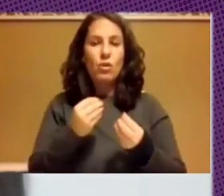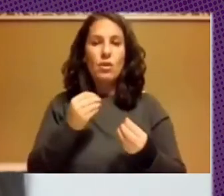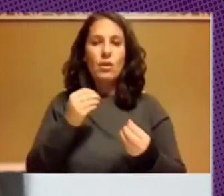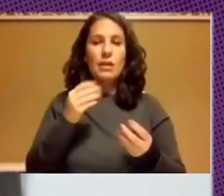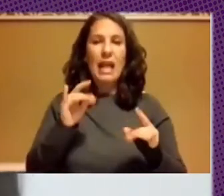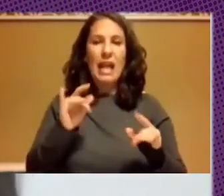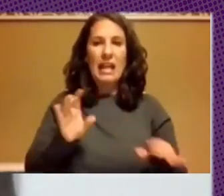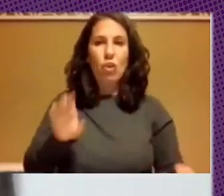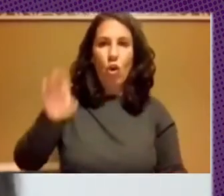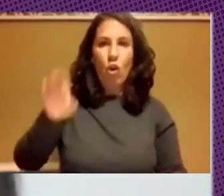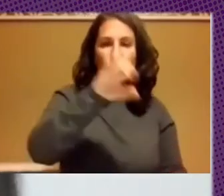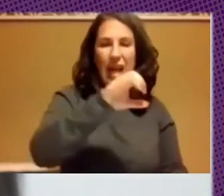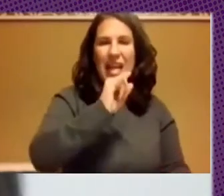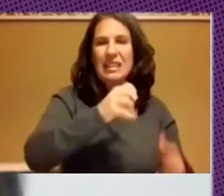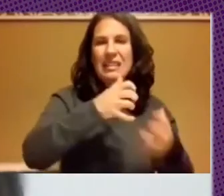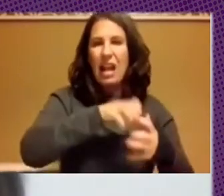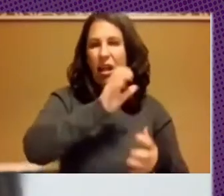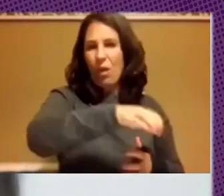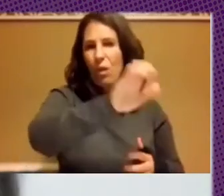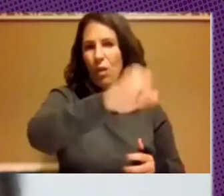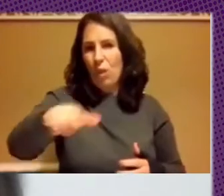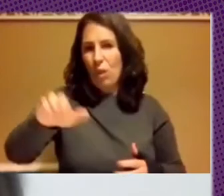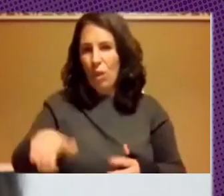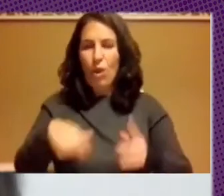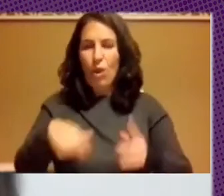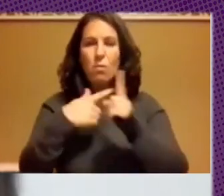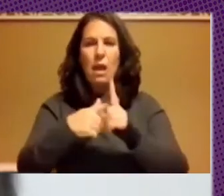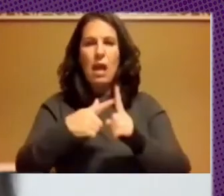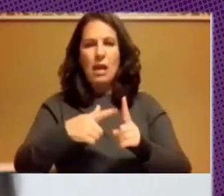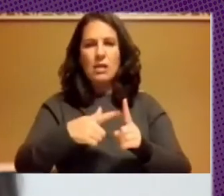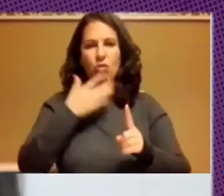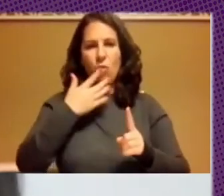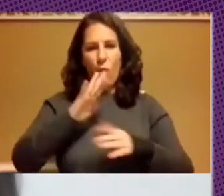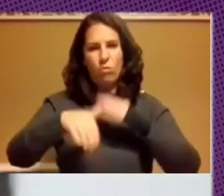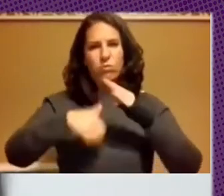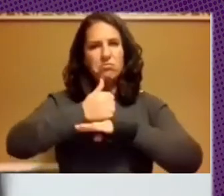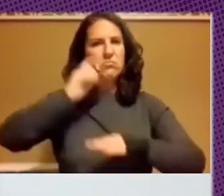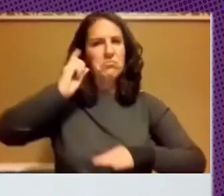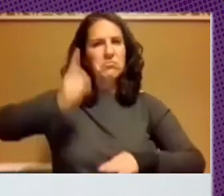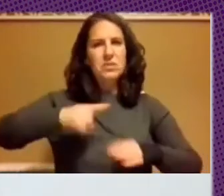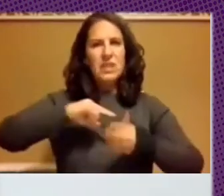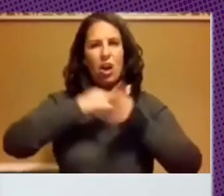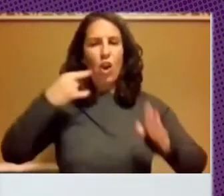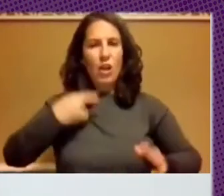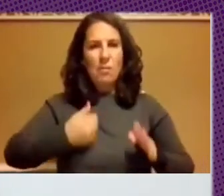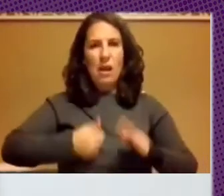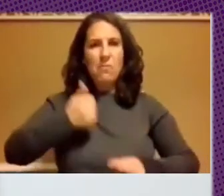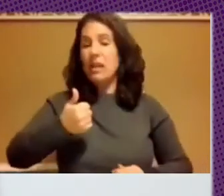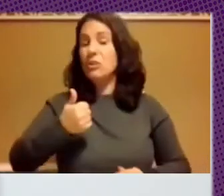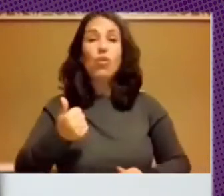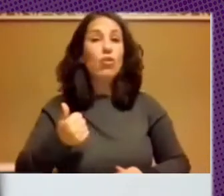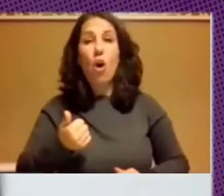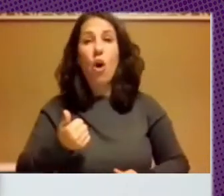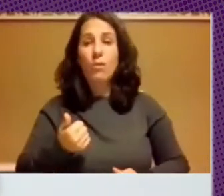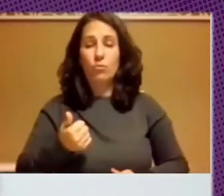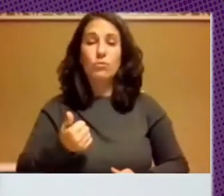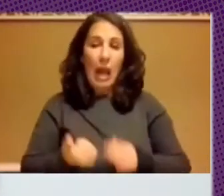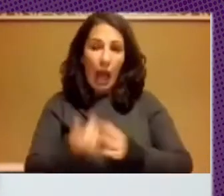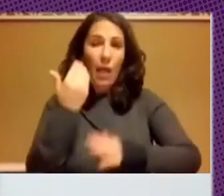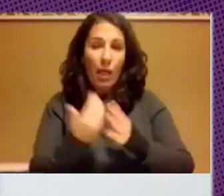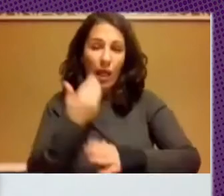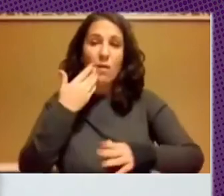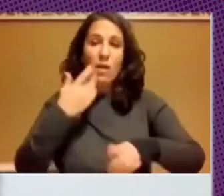nacional y con una fuerte soberanía tecnológica cada vez más vamos a estar siendo sometidos a violación de los derechos